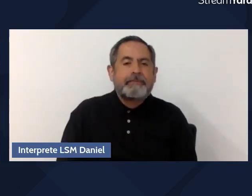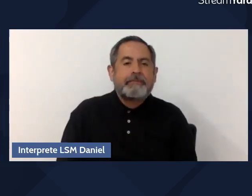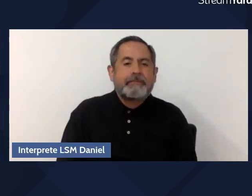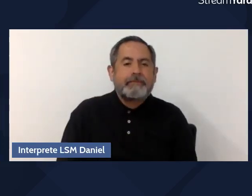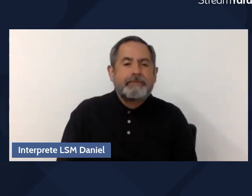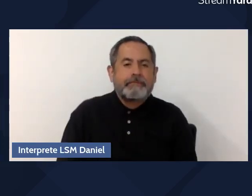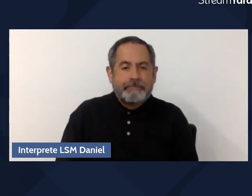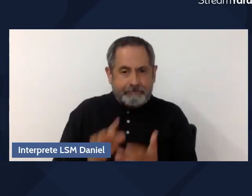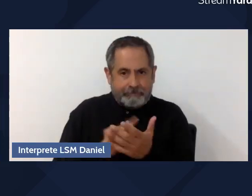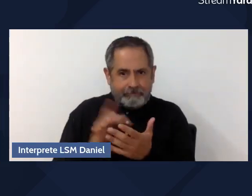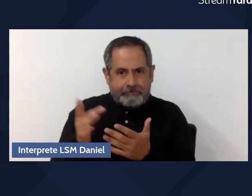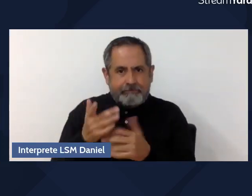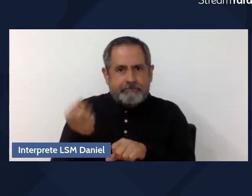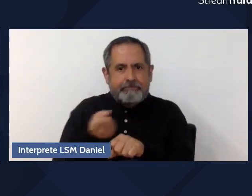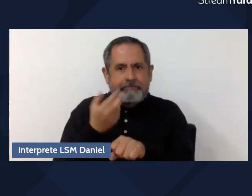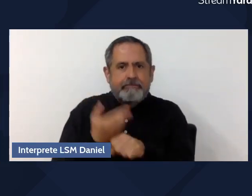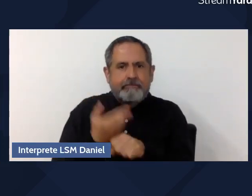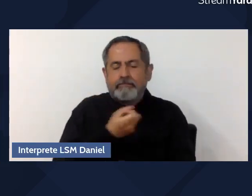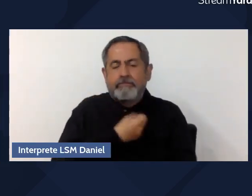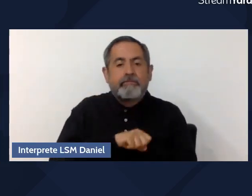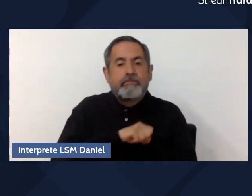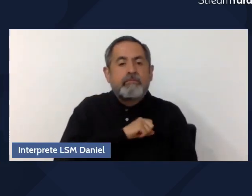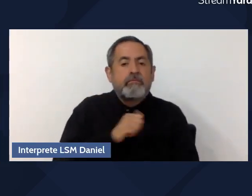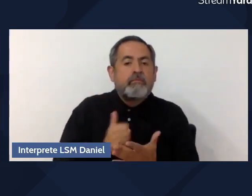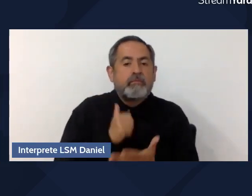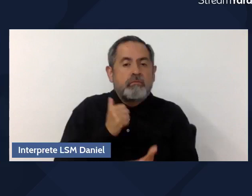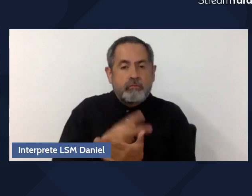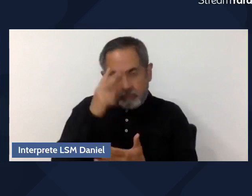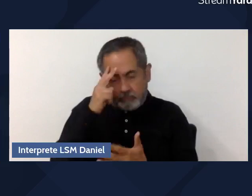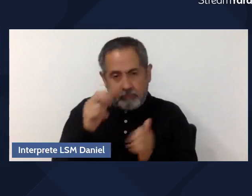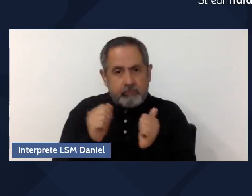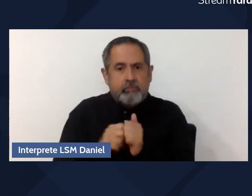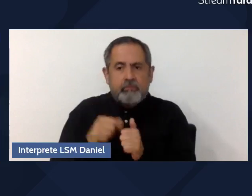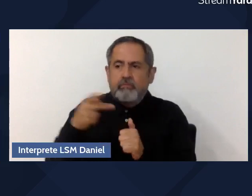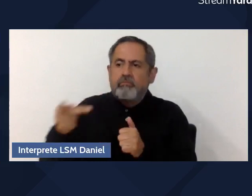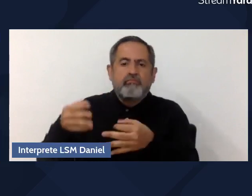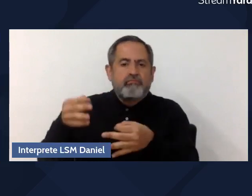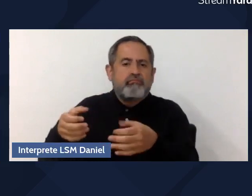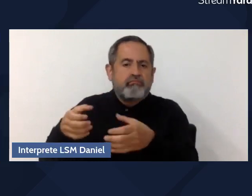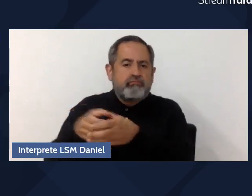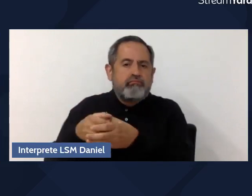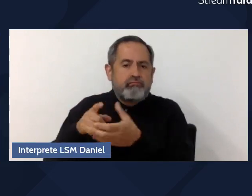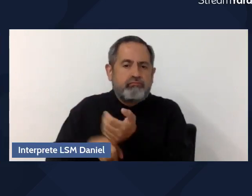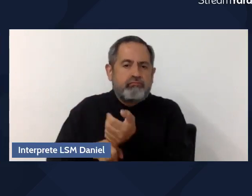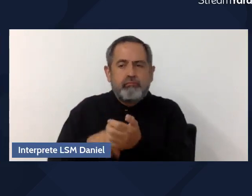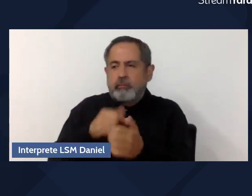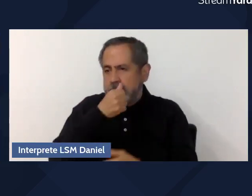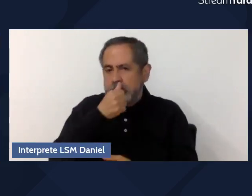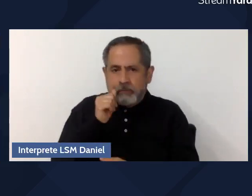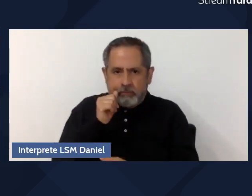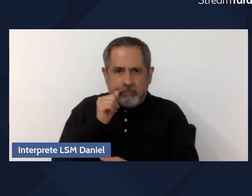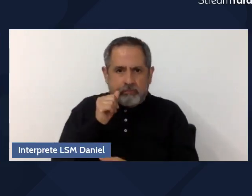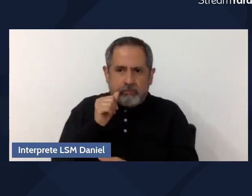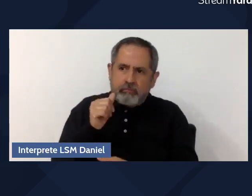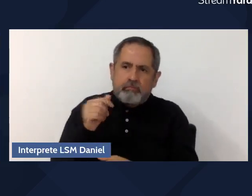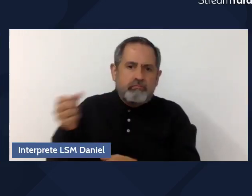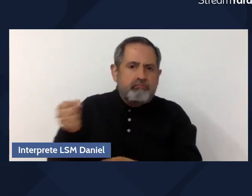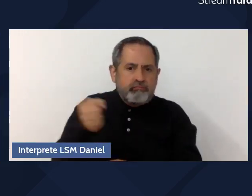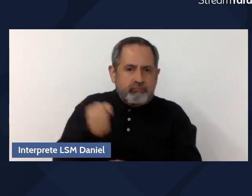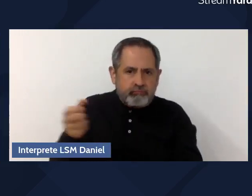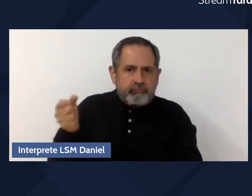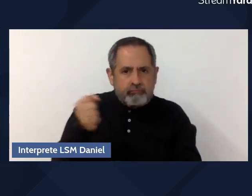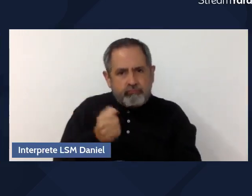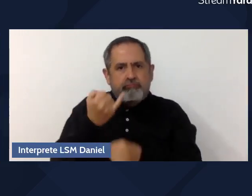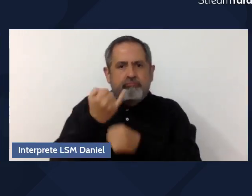también gracias a la Secretaría de Salud de la Ciudad de México, que a través de la jurisdicción sanitaria de la Alcaldía Benito Juárez, hacen posible tener estos espacios